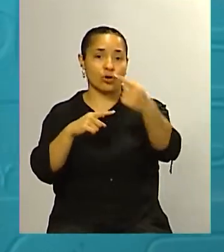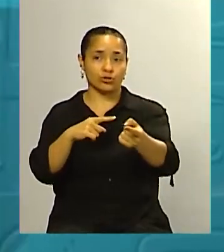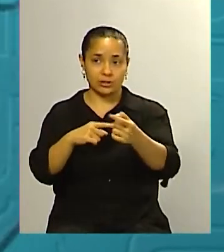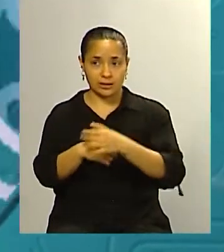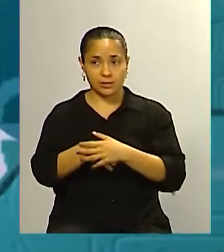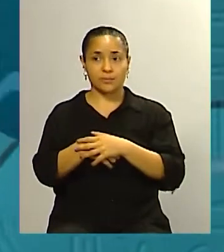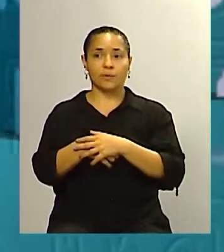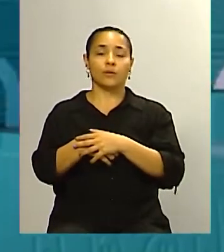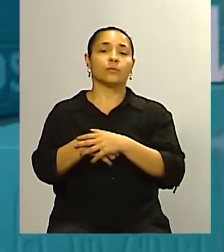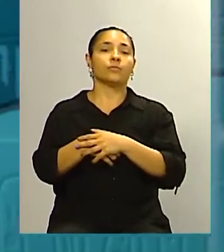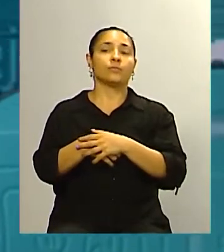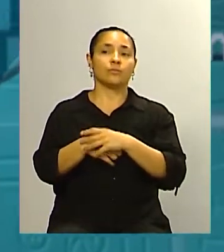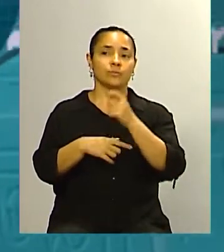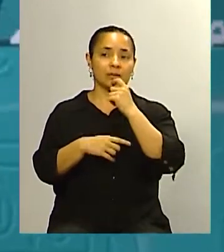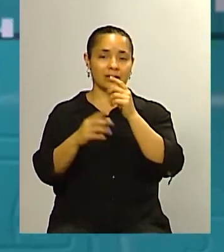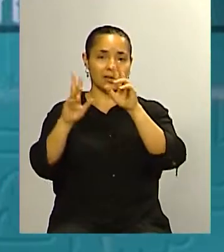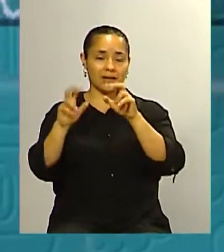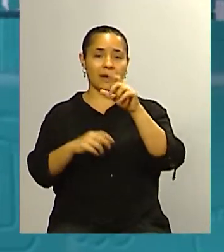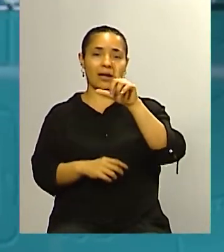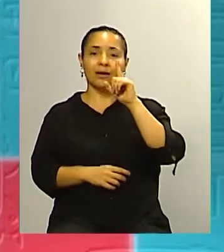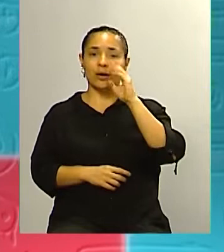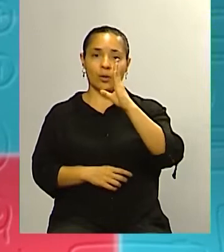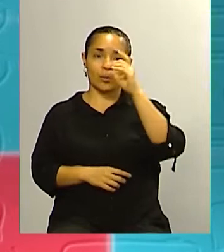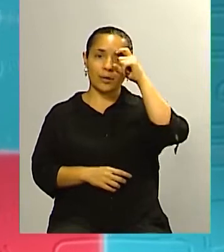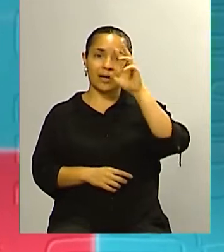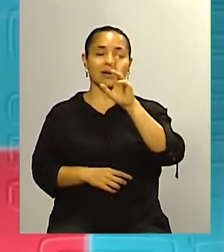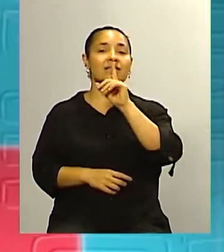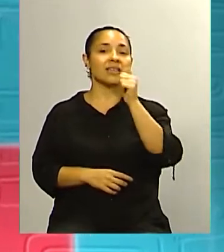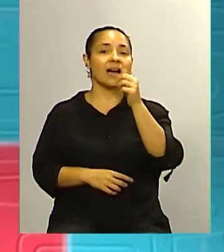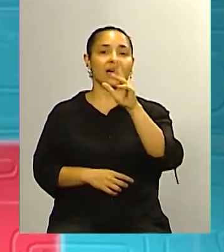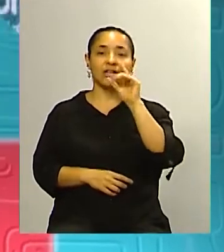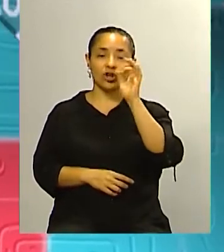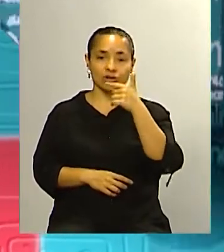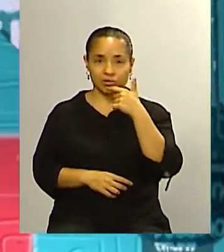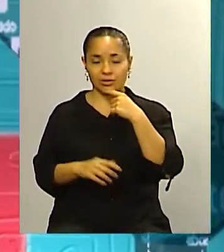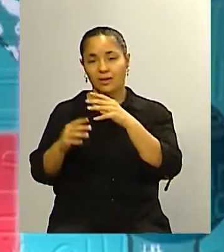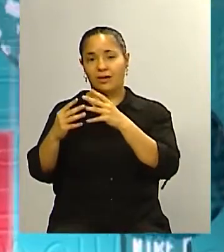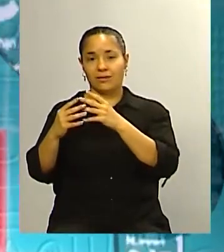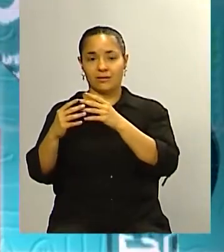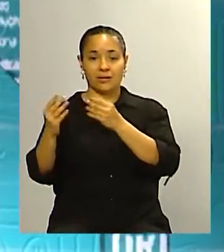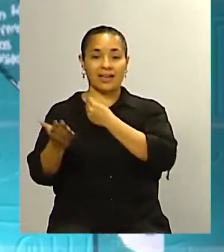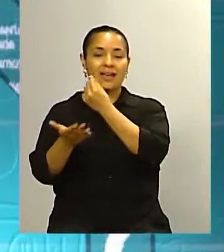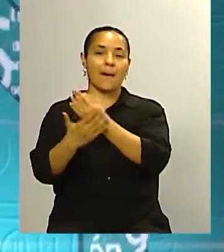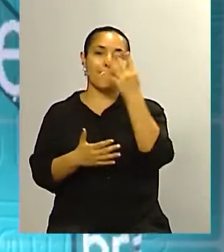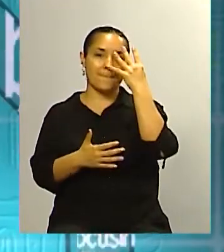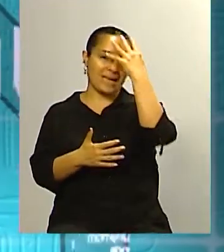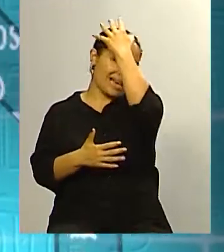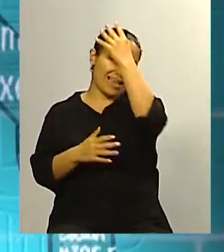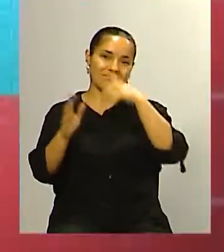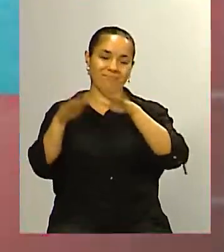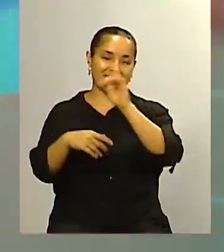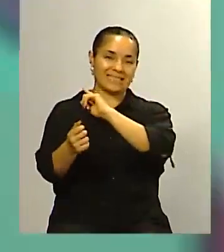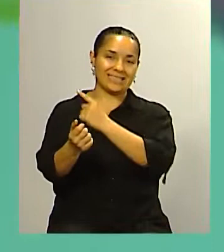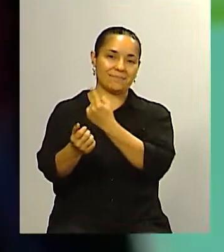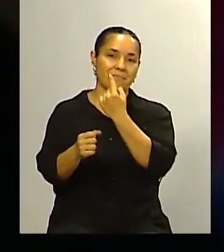caso los libertarios la tienen fácil porque no hay nadie que le vaya a disputar a Javier Milley la candidatura y déjame decirte que Javier